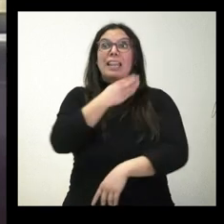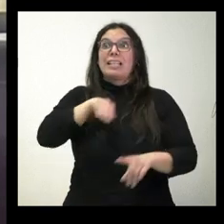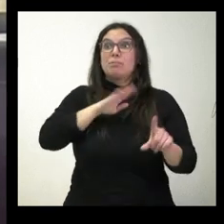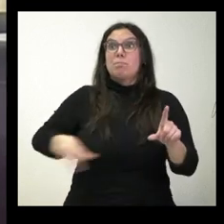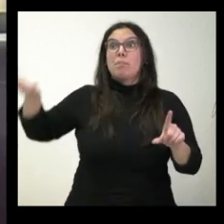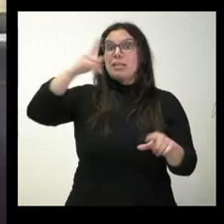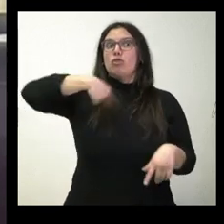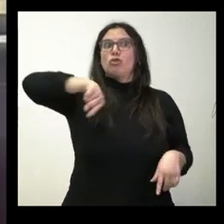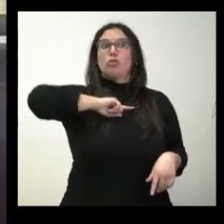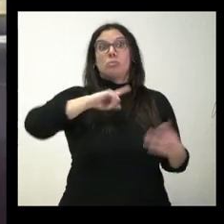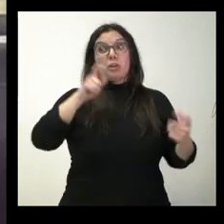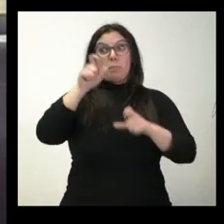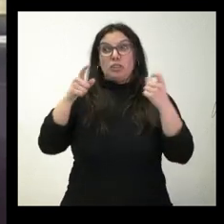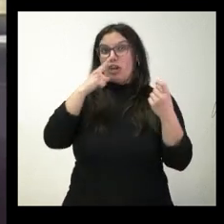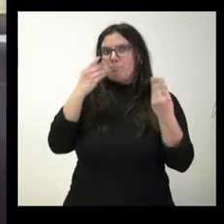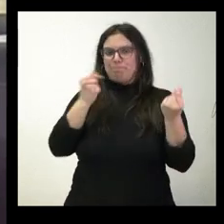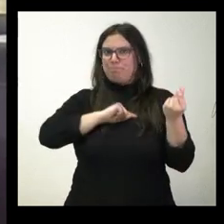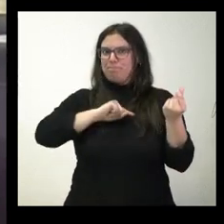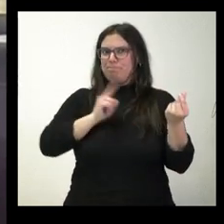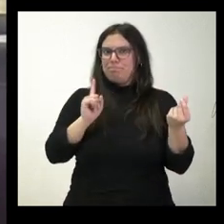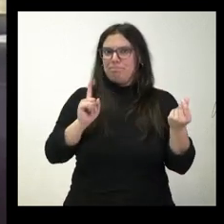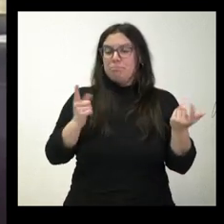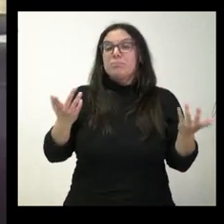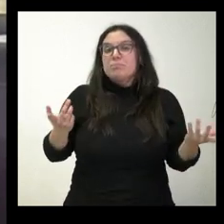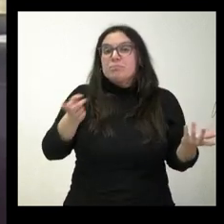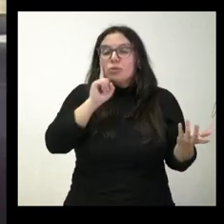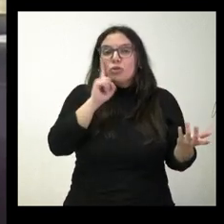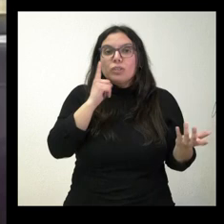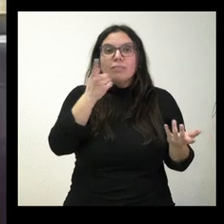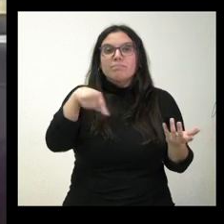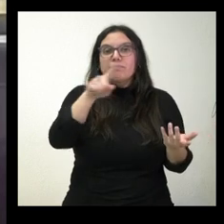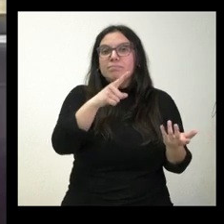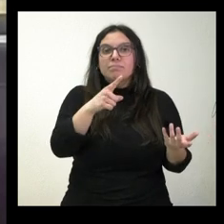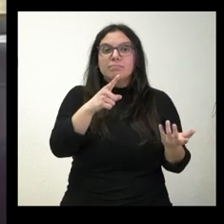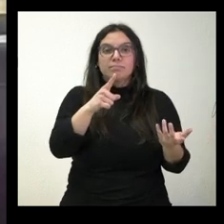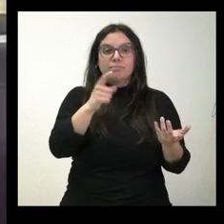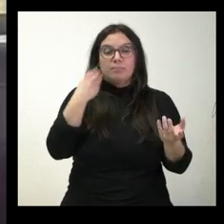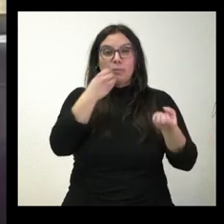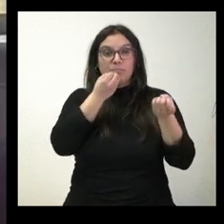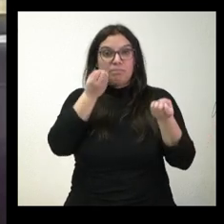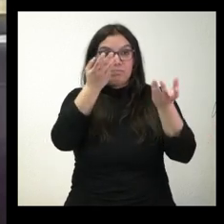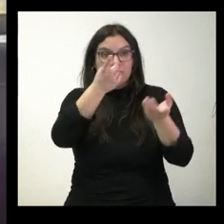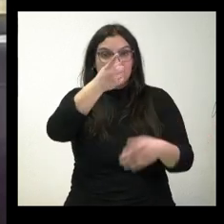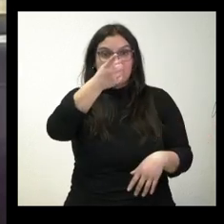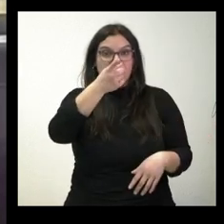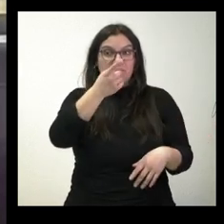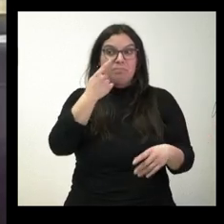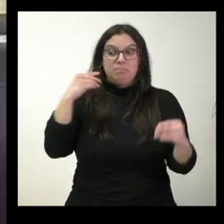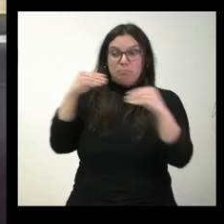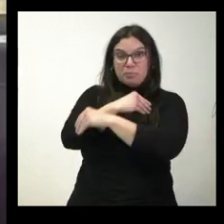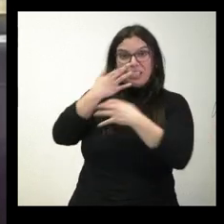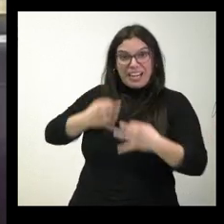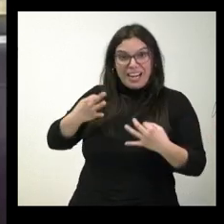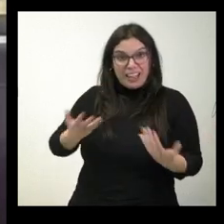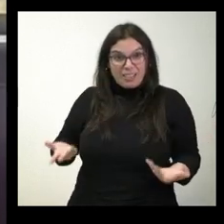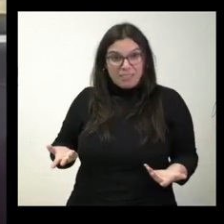Los ciudadanos no parecen percibirla así. No sé si esas declaraciones contrastan mucho con la realidad que viven